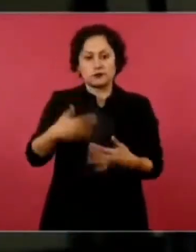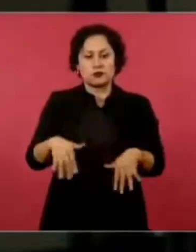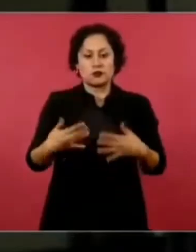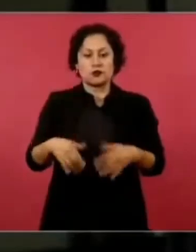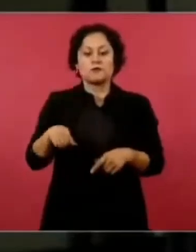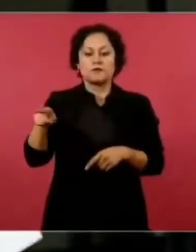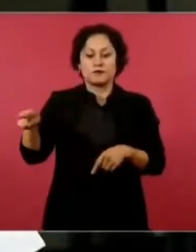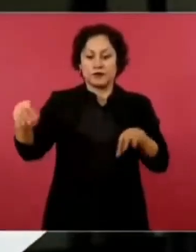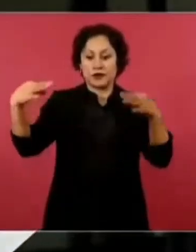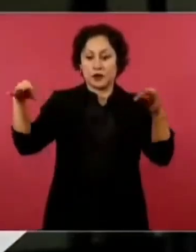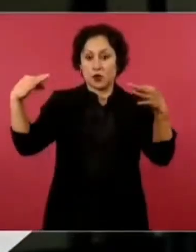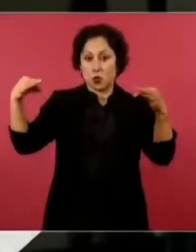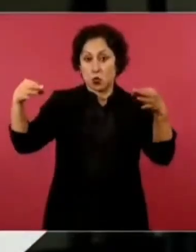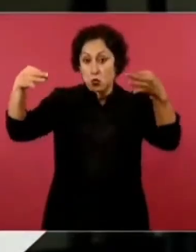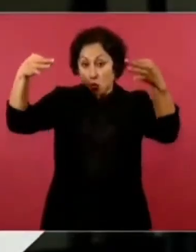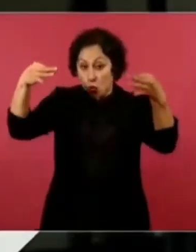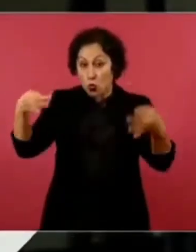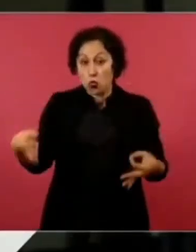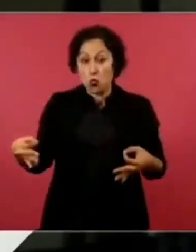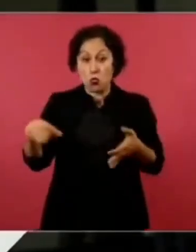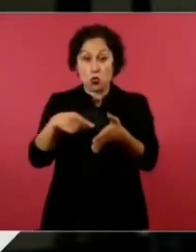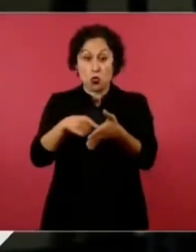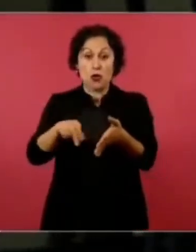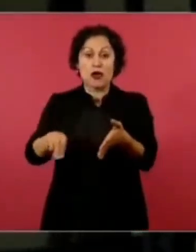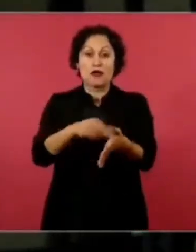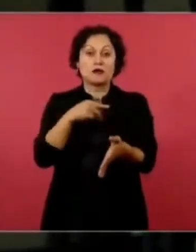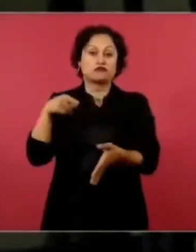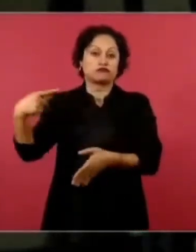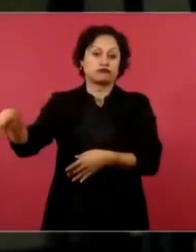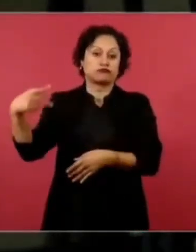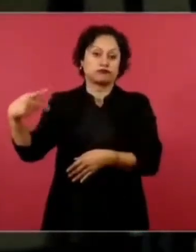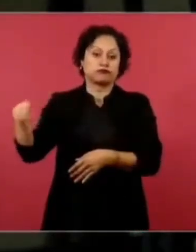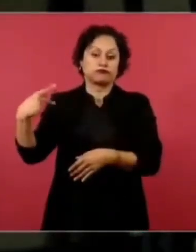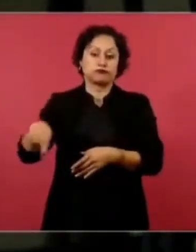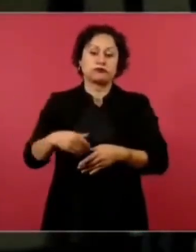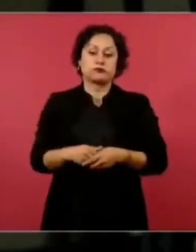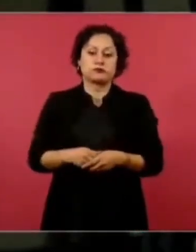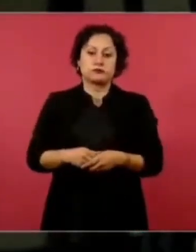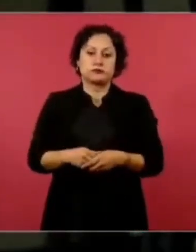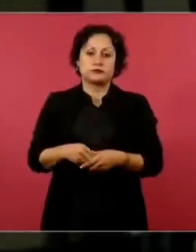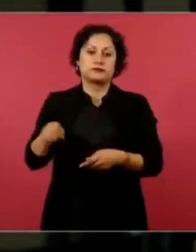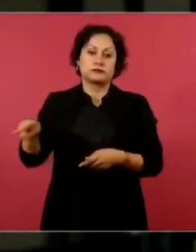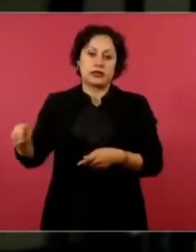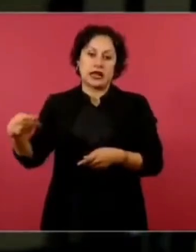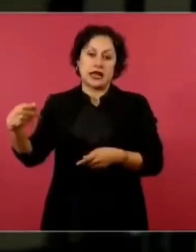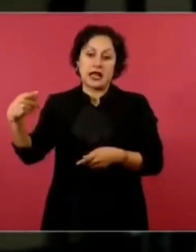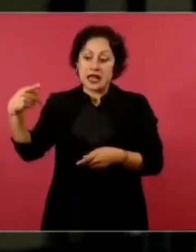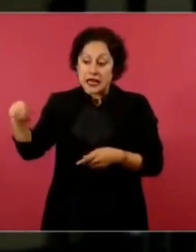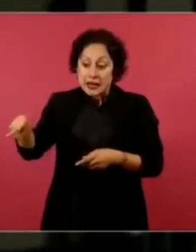original y firmada por el fotógrafo. Se la manda su hija.